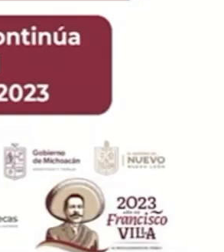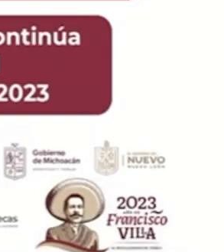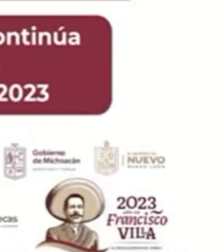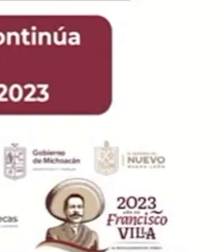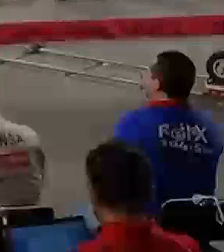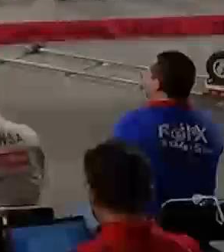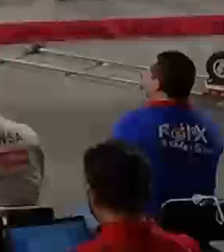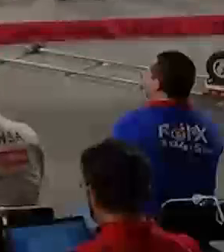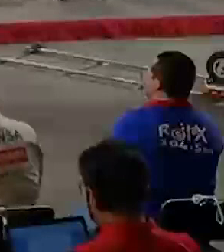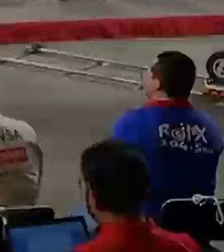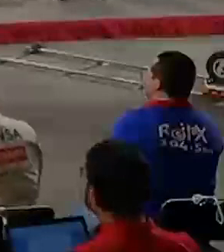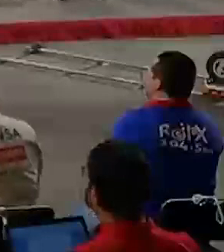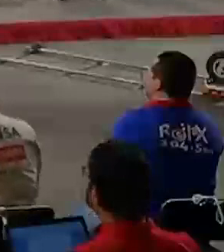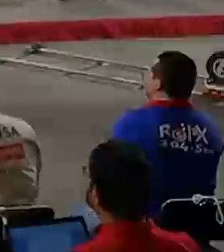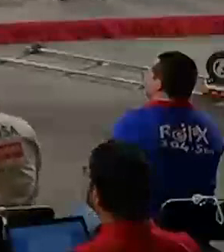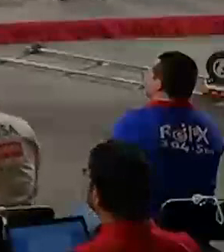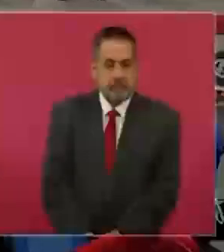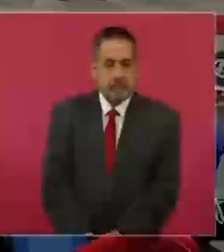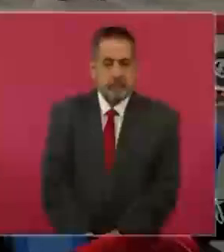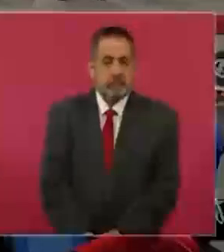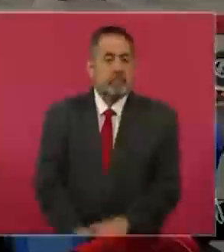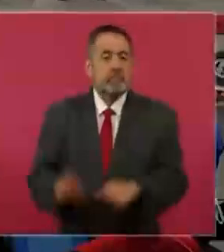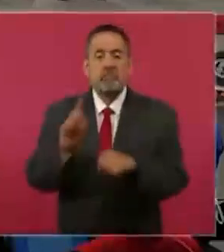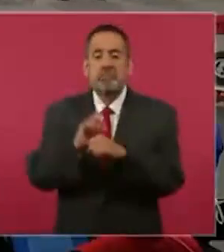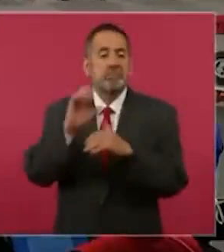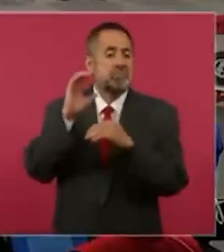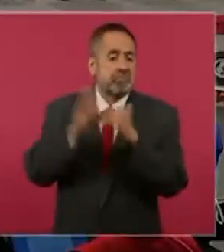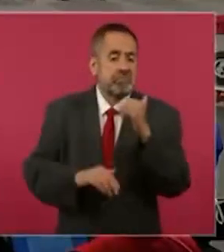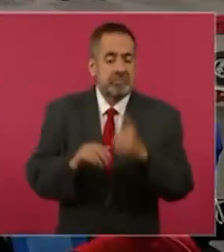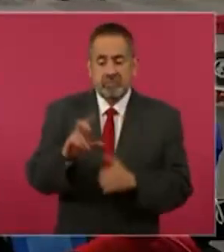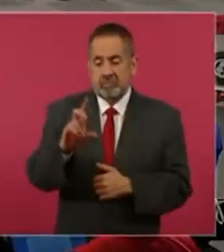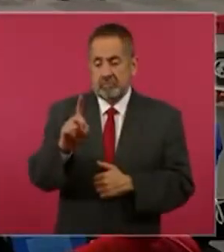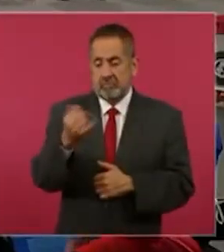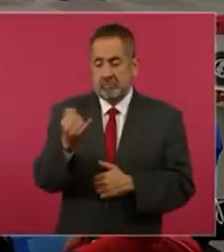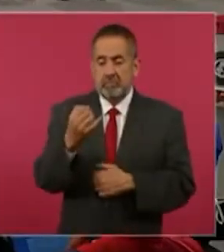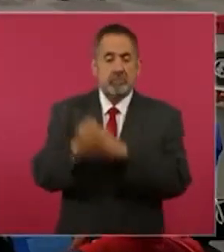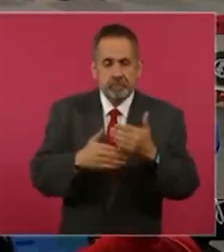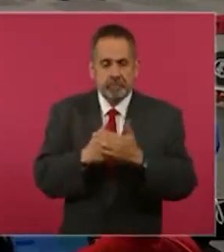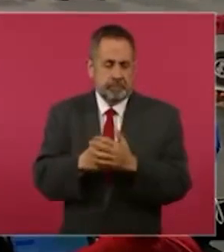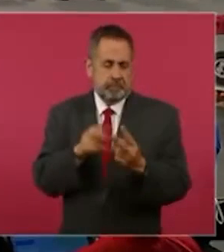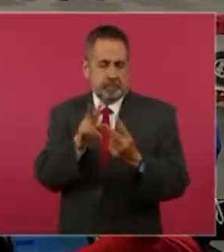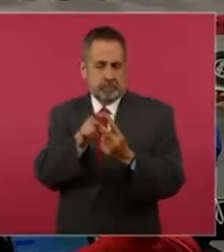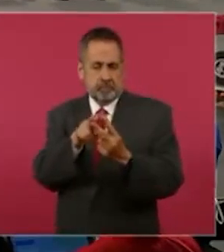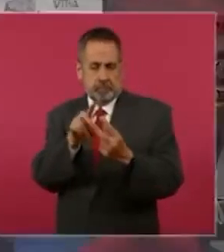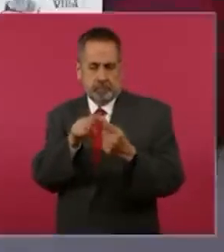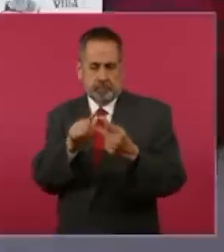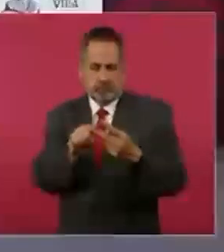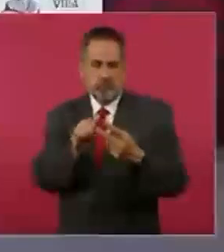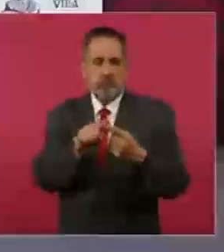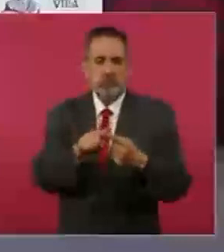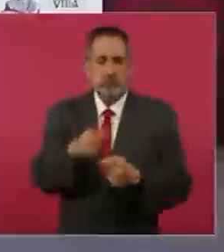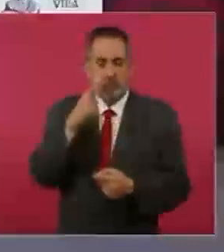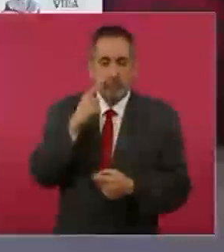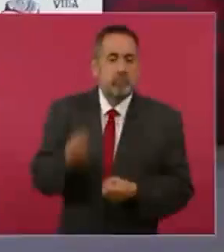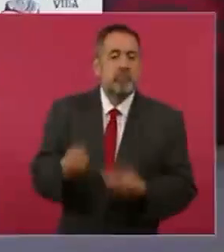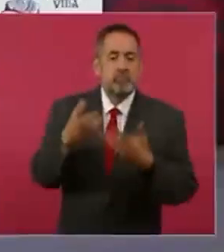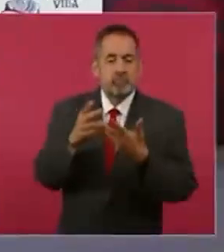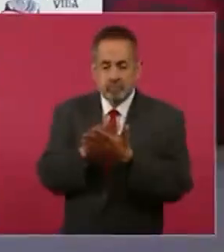tiene vigencia hasta el 30 de junio de 2023. El número de